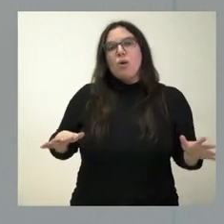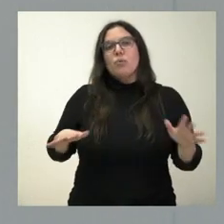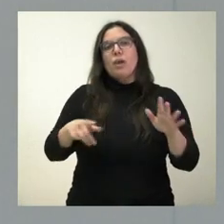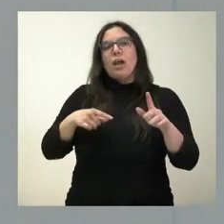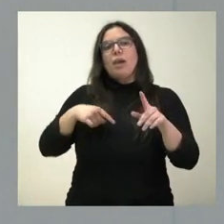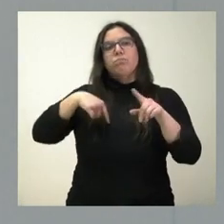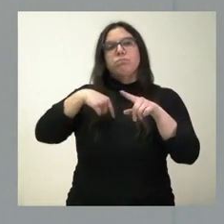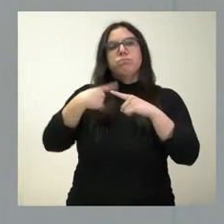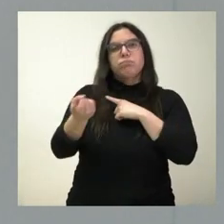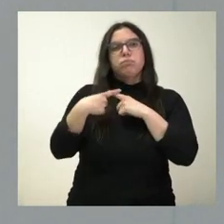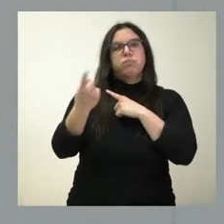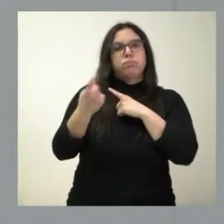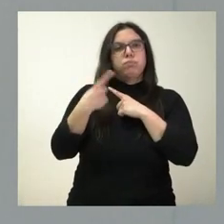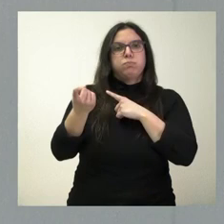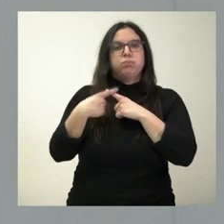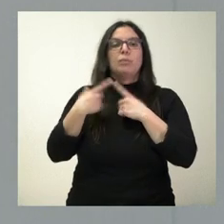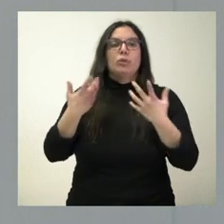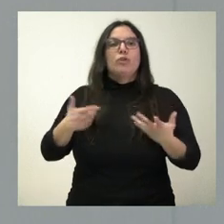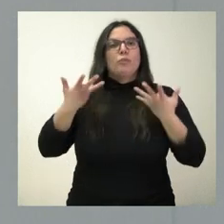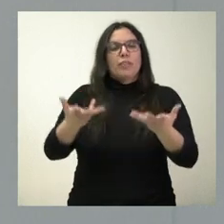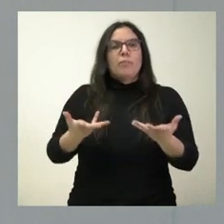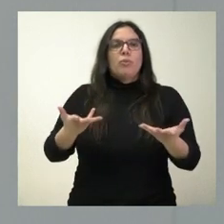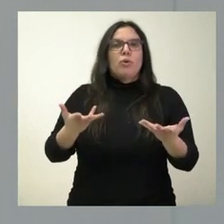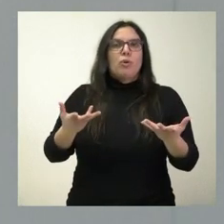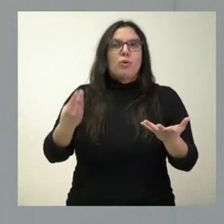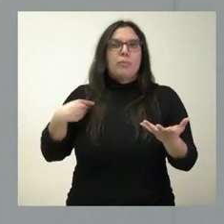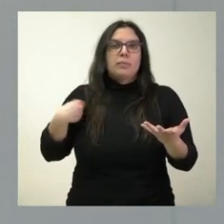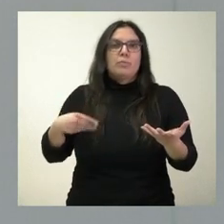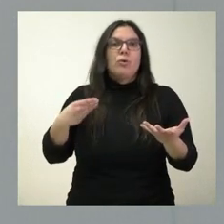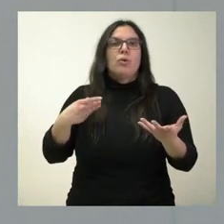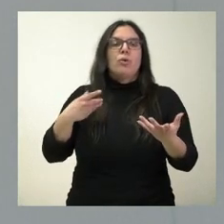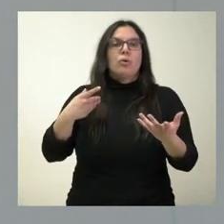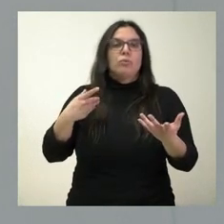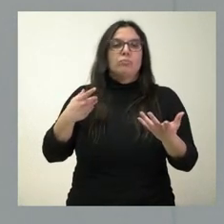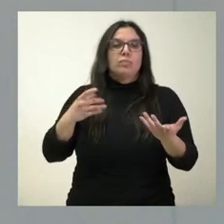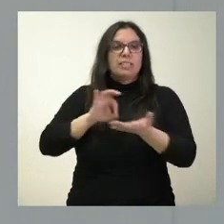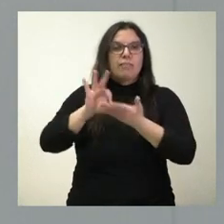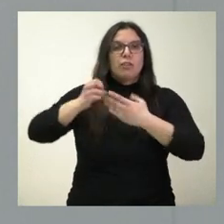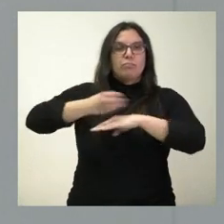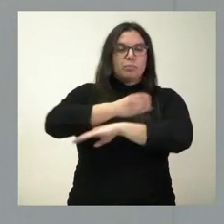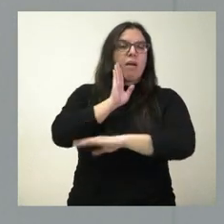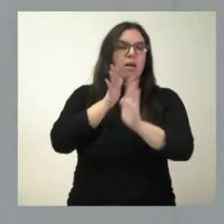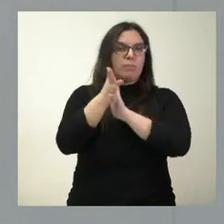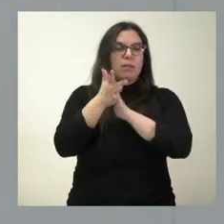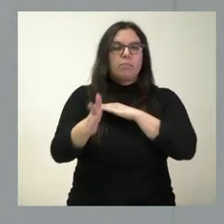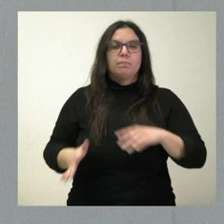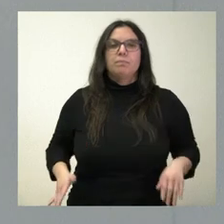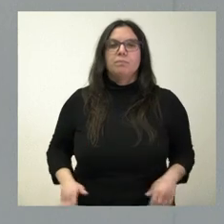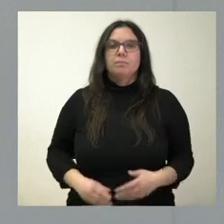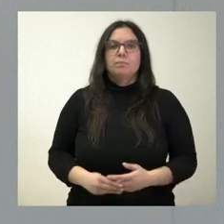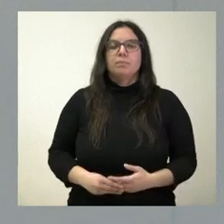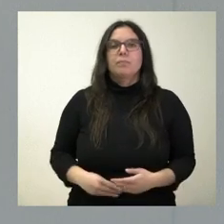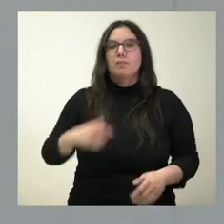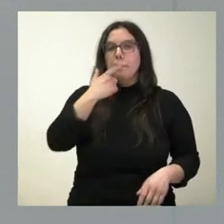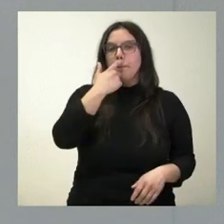transporte en estas prestaciones ferroviarias, como les he señalado anteriormente. Un